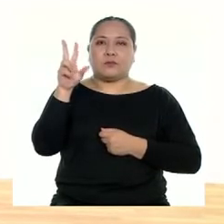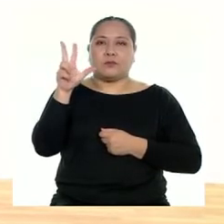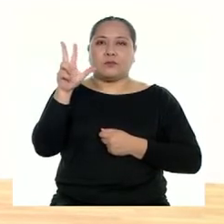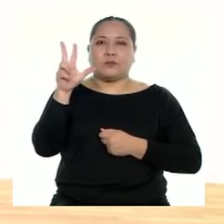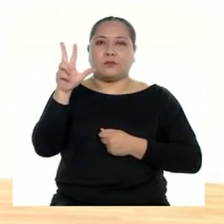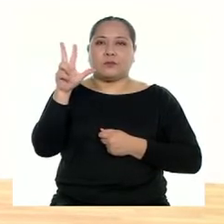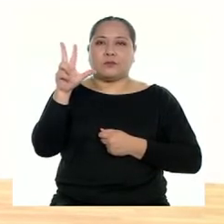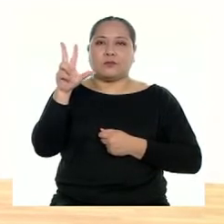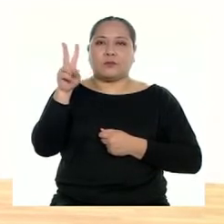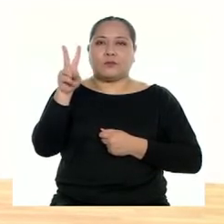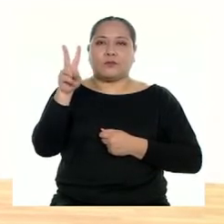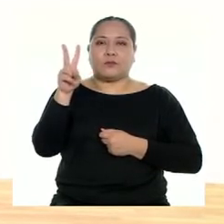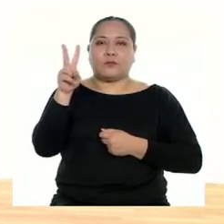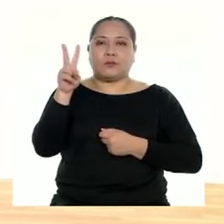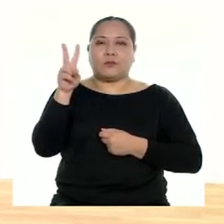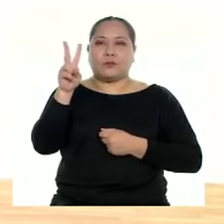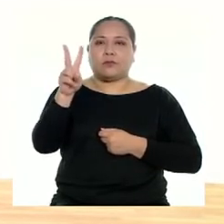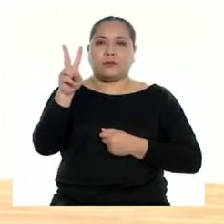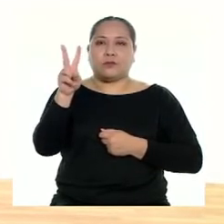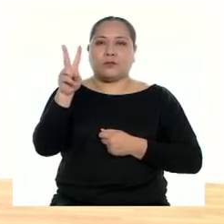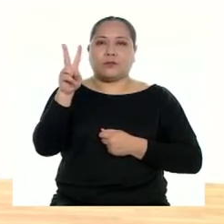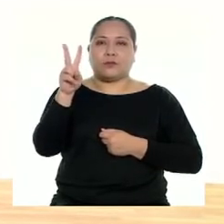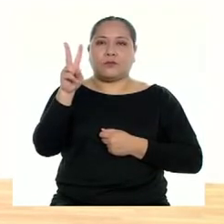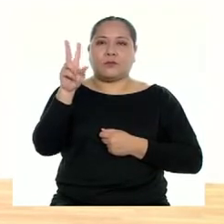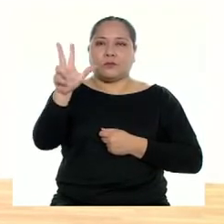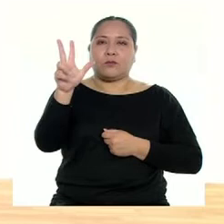tres, dos, dos,